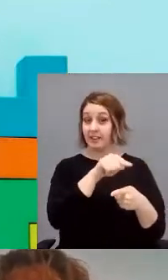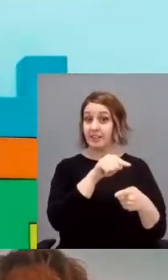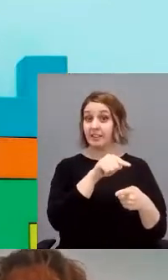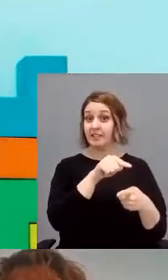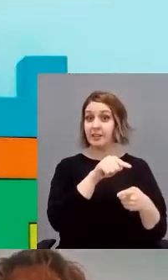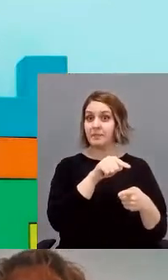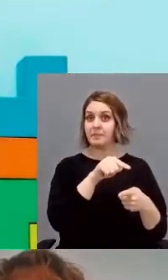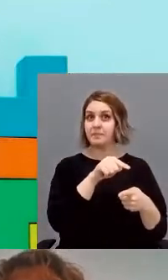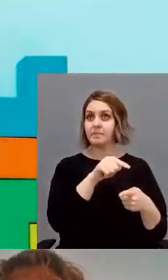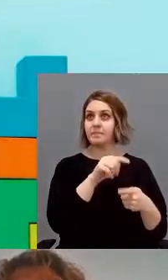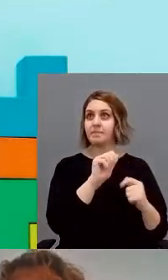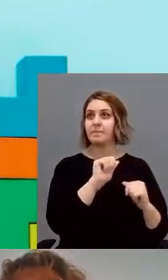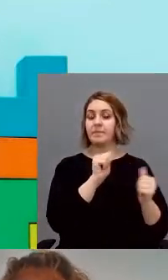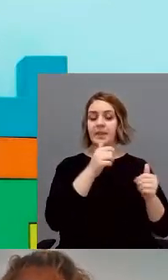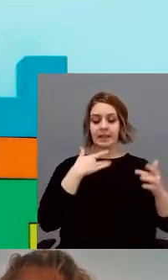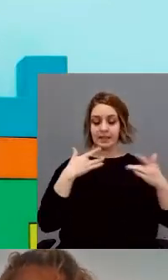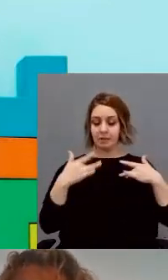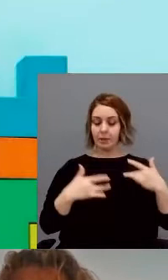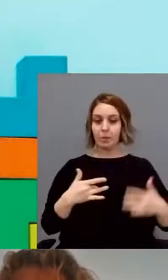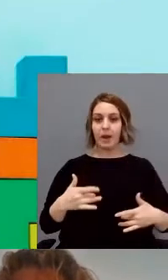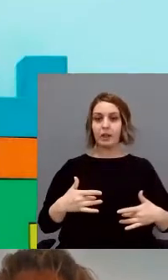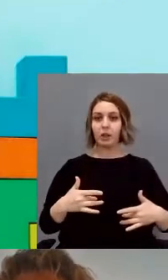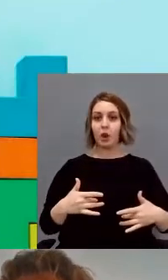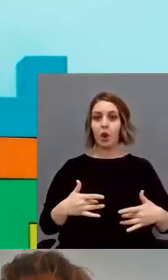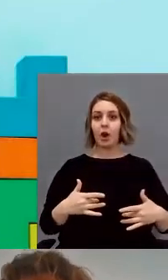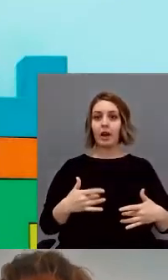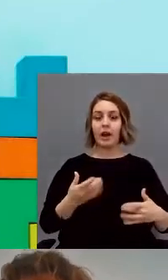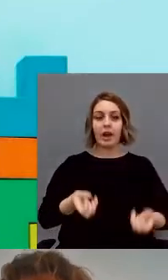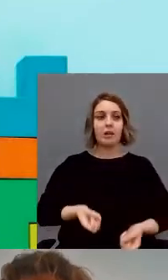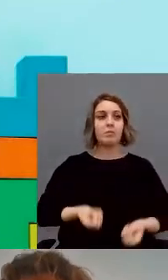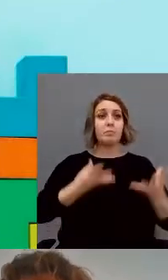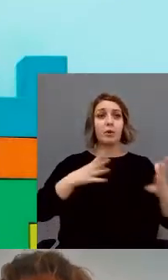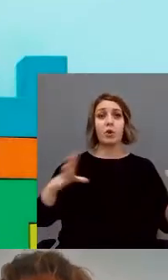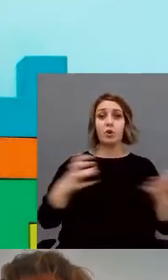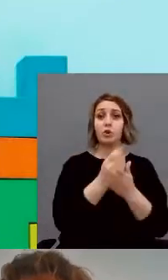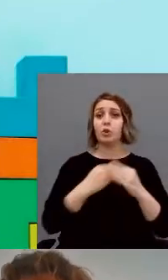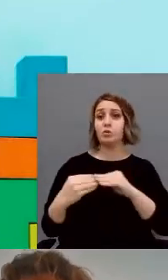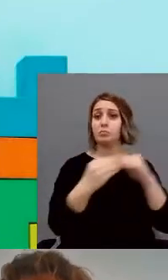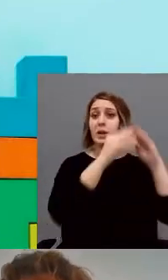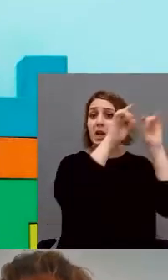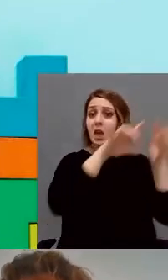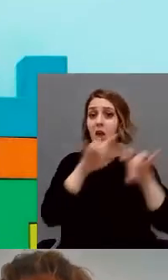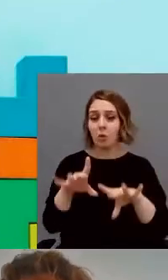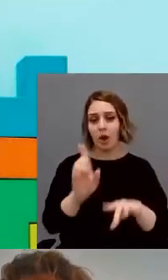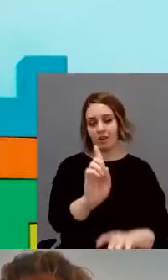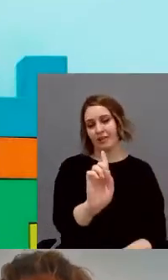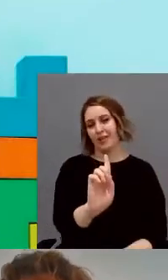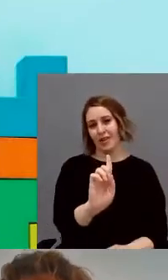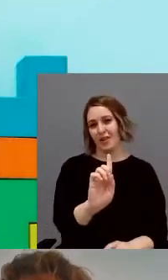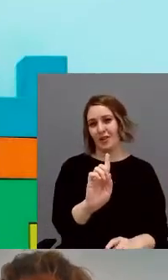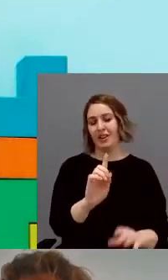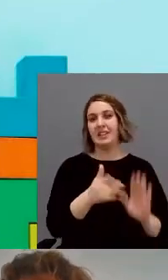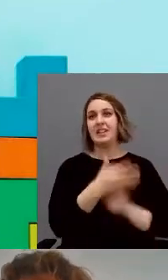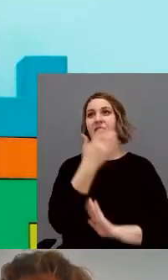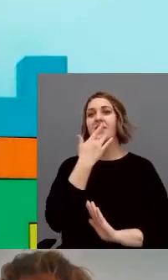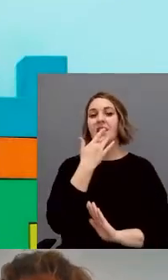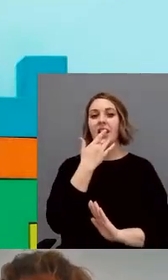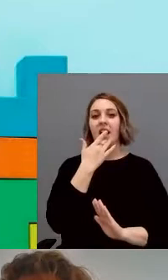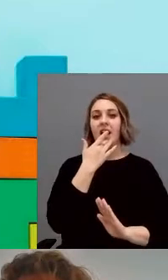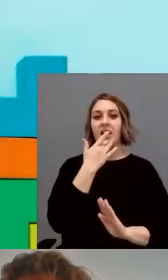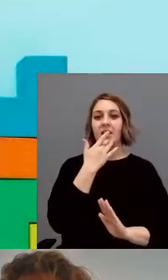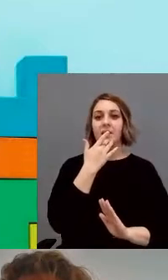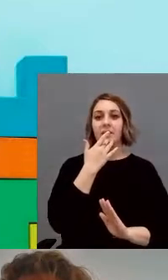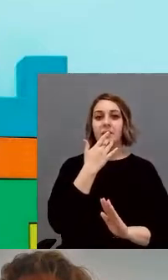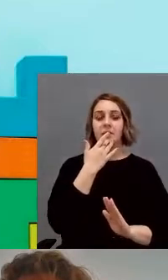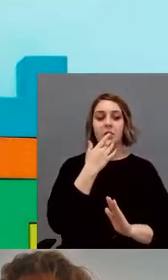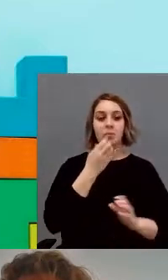Desde un principio, la sintomatología no se manifiesta igual en todos los niños con TEA. No existe variabilidad a la hora de